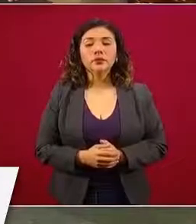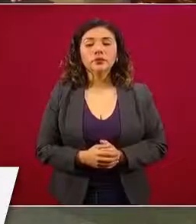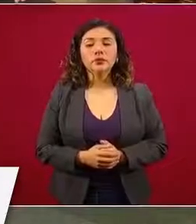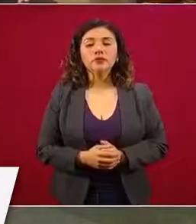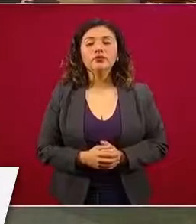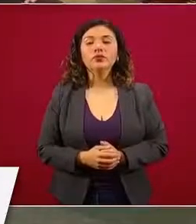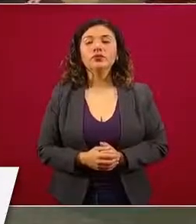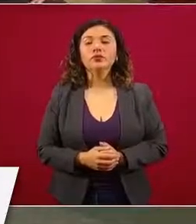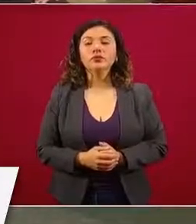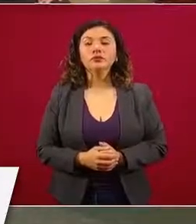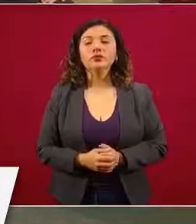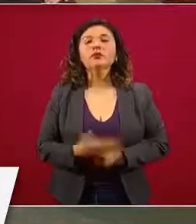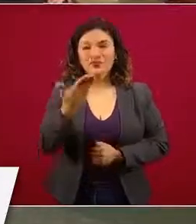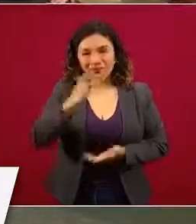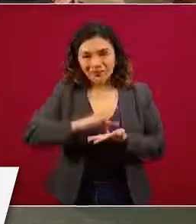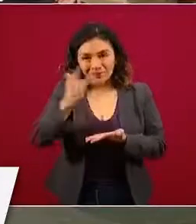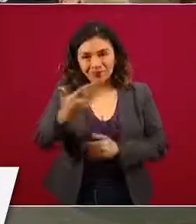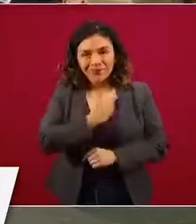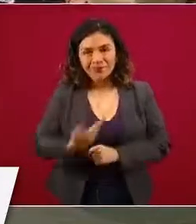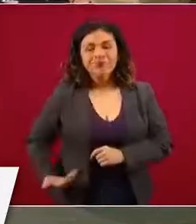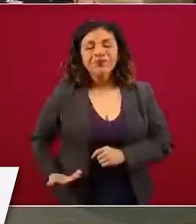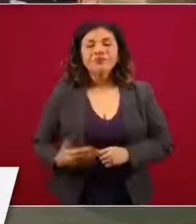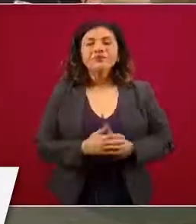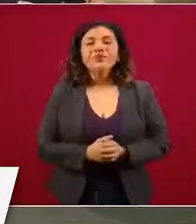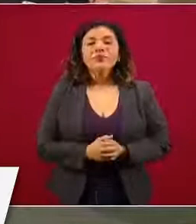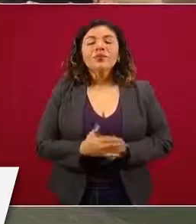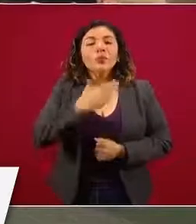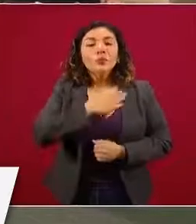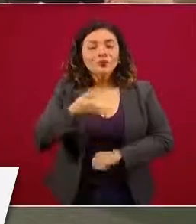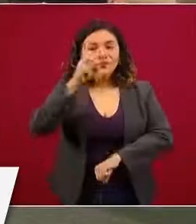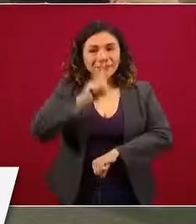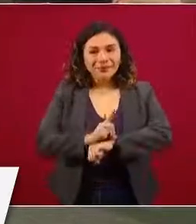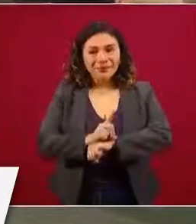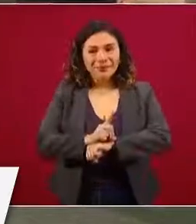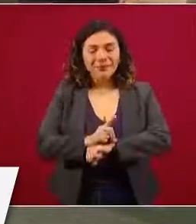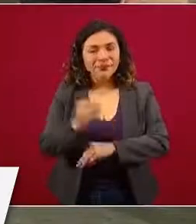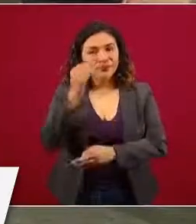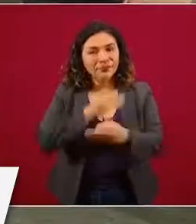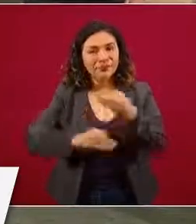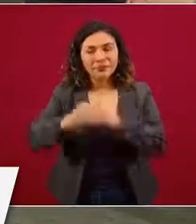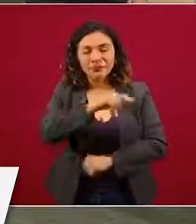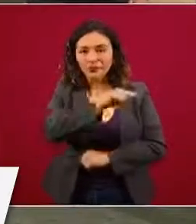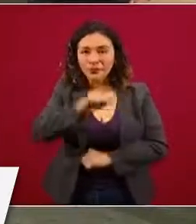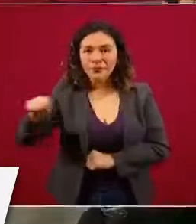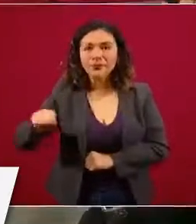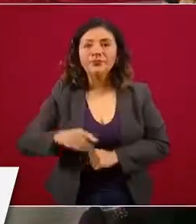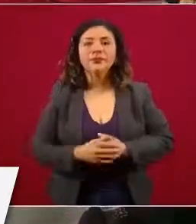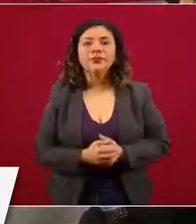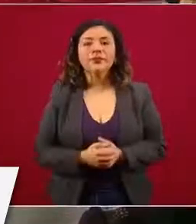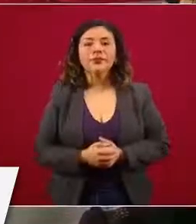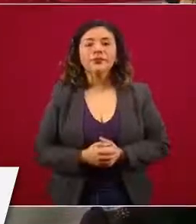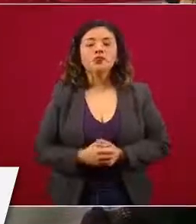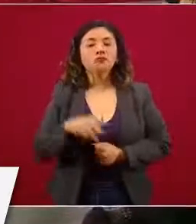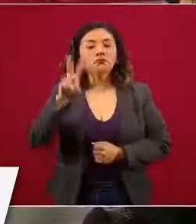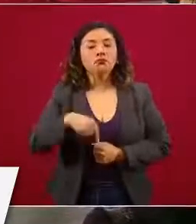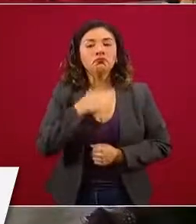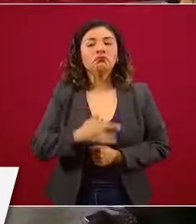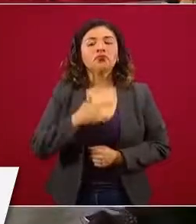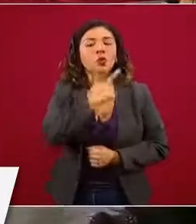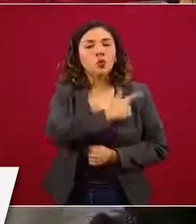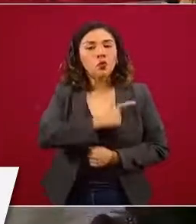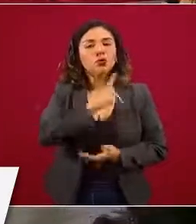Muchas gracias, señor presidente. Muy buenos días a todos ustedes. Me da mucho gusto